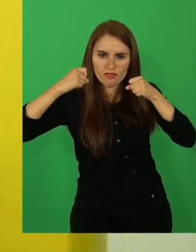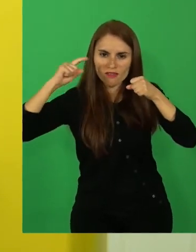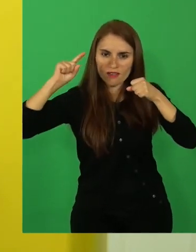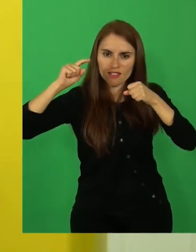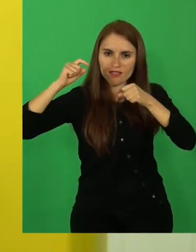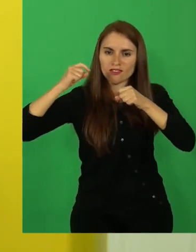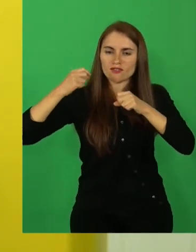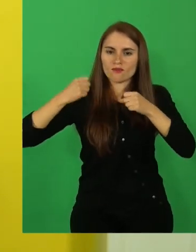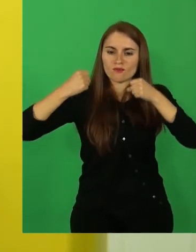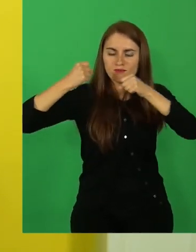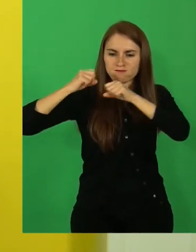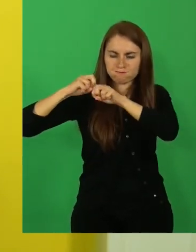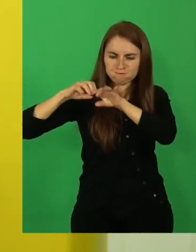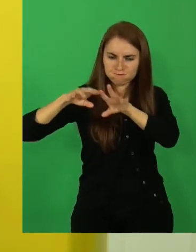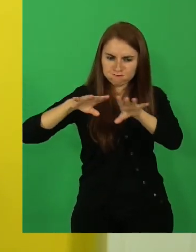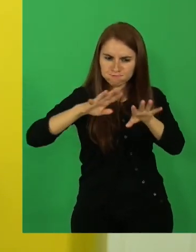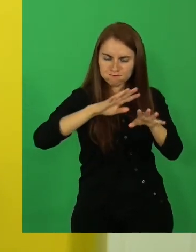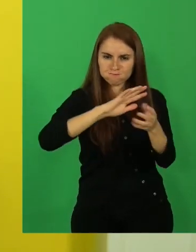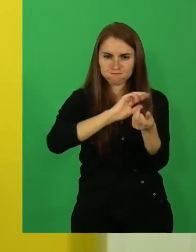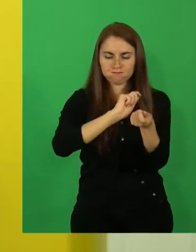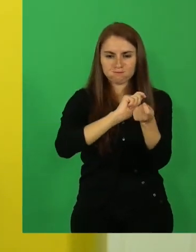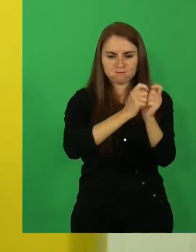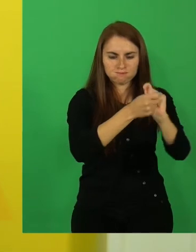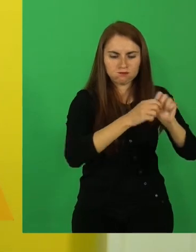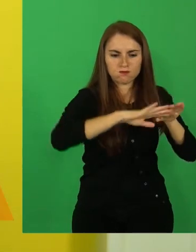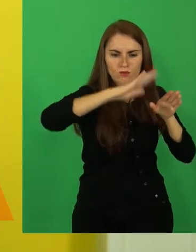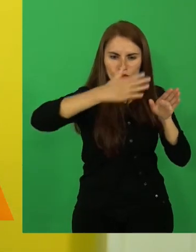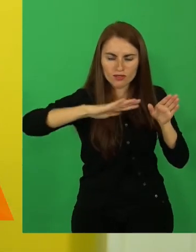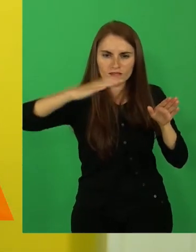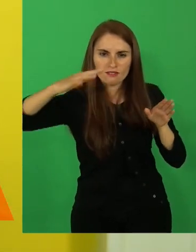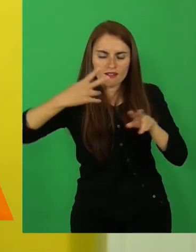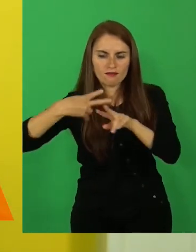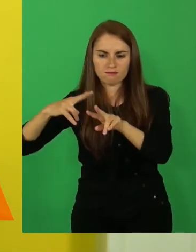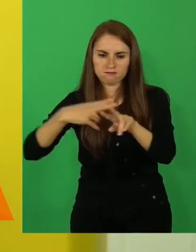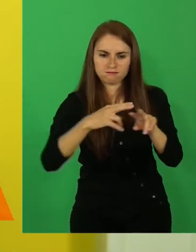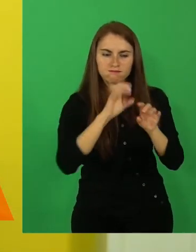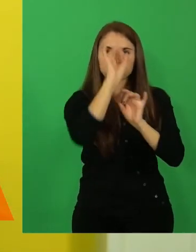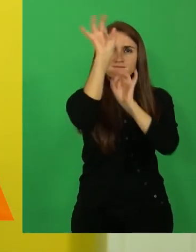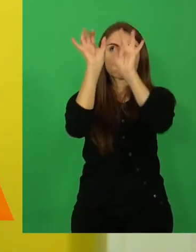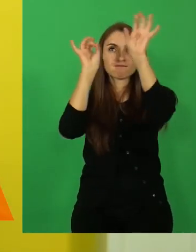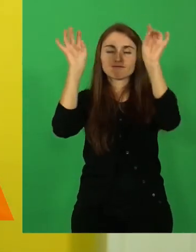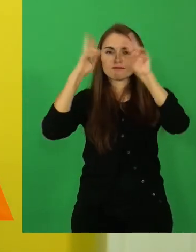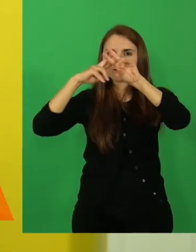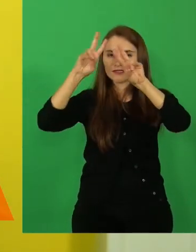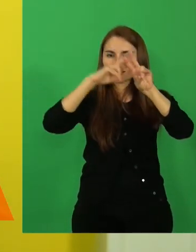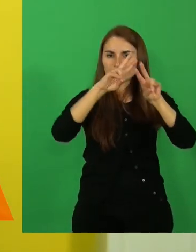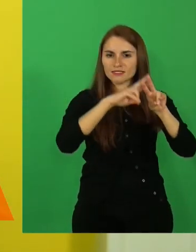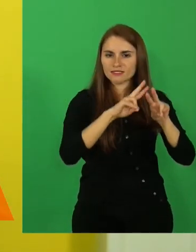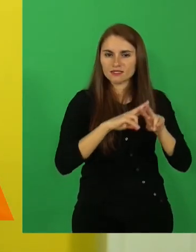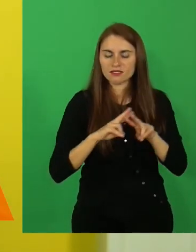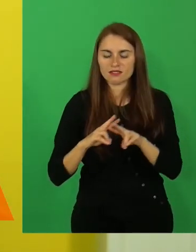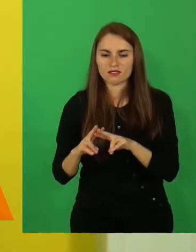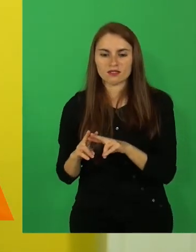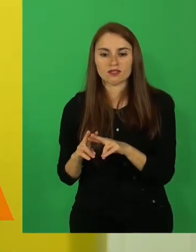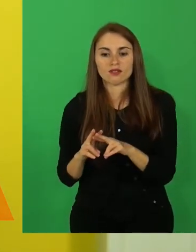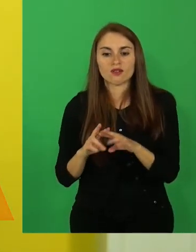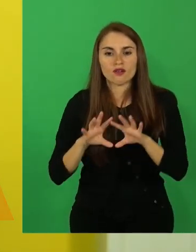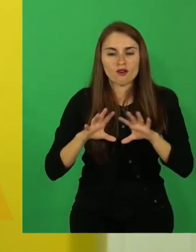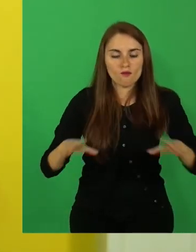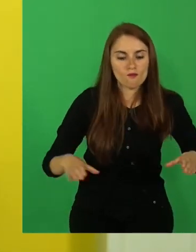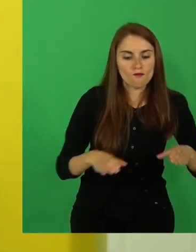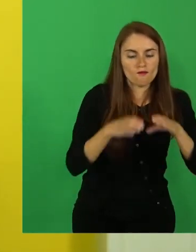crearon montañas, las estrellas, los